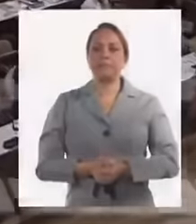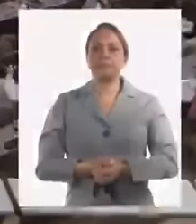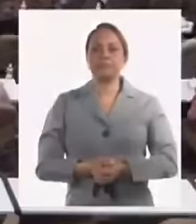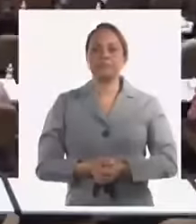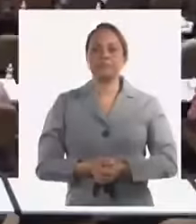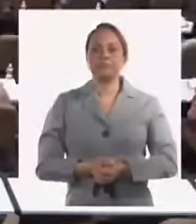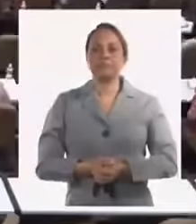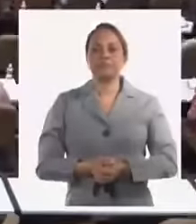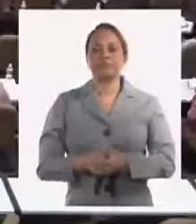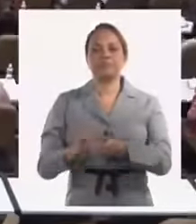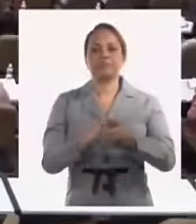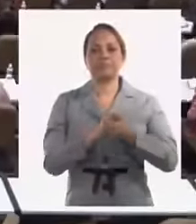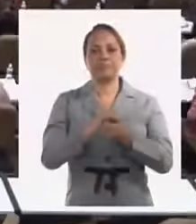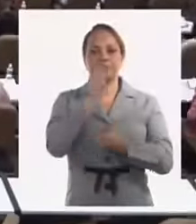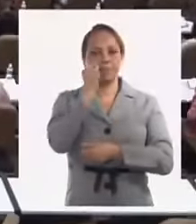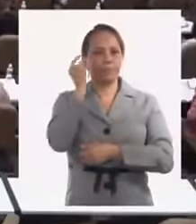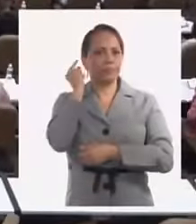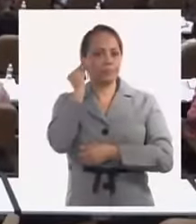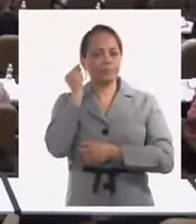compañeras y compañeros